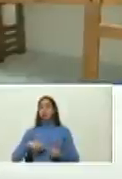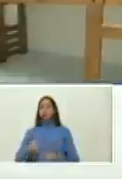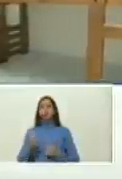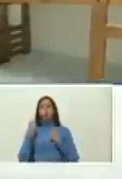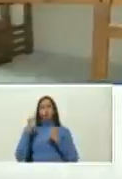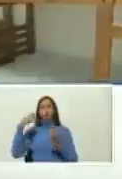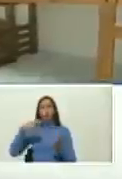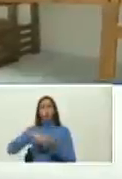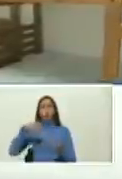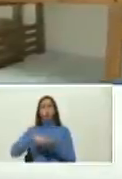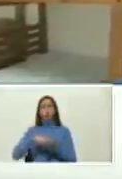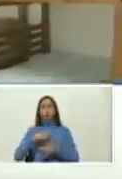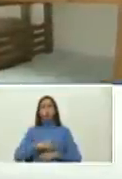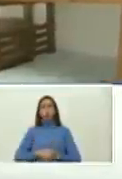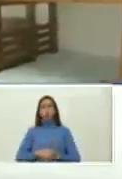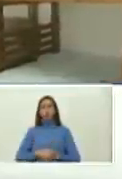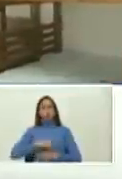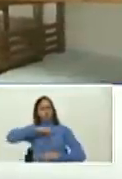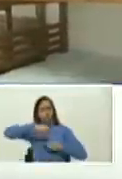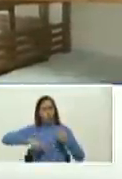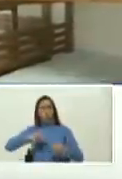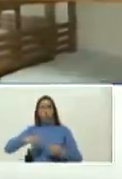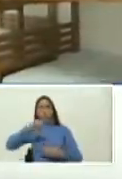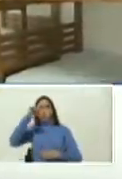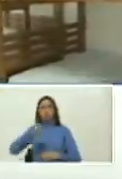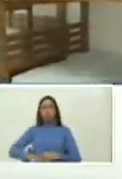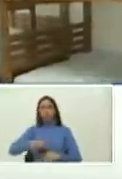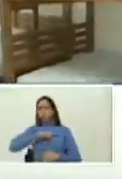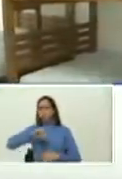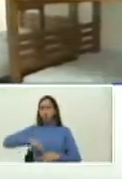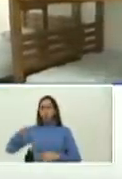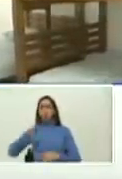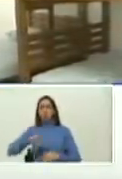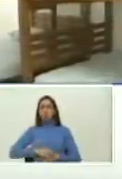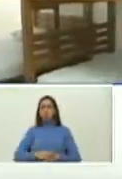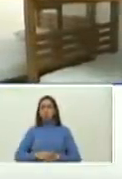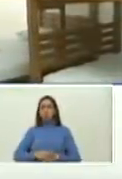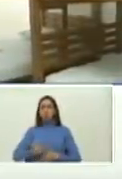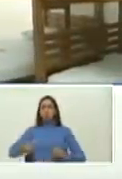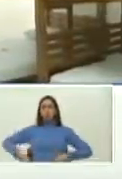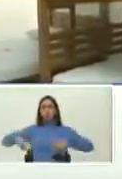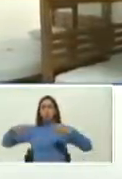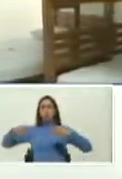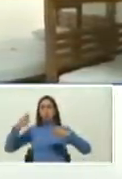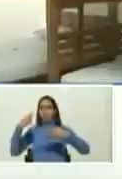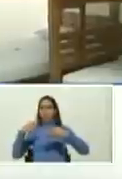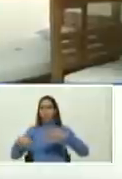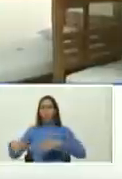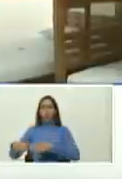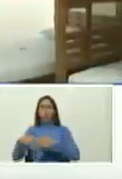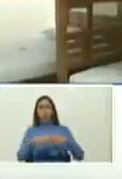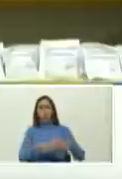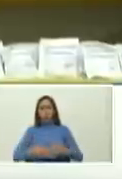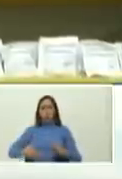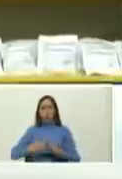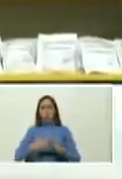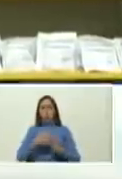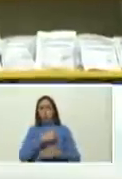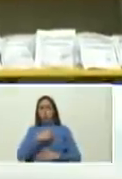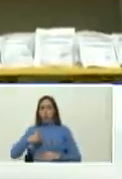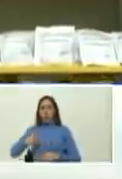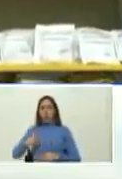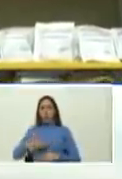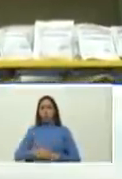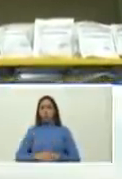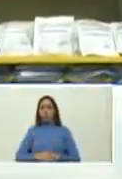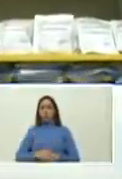rebeldes y punto somos los rebeldes del sur rebeldes contra cualquier tipo de amenaza intentos